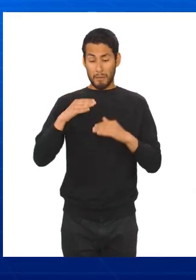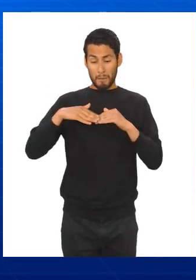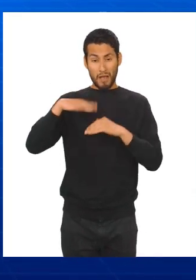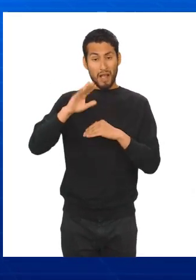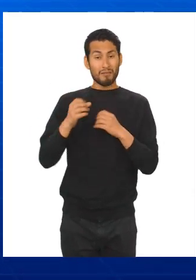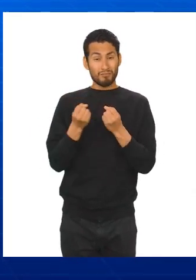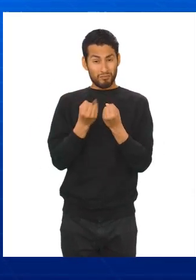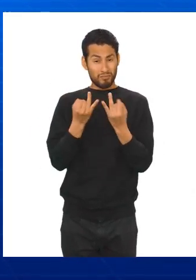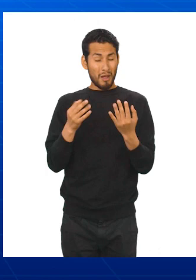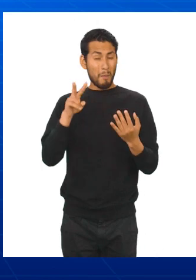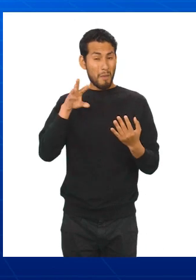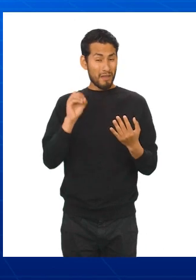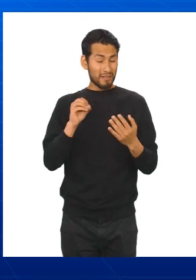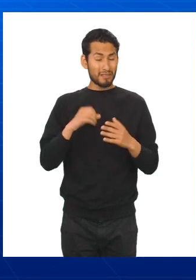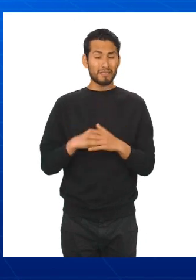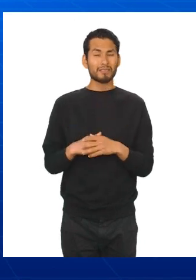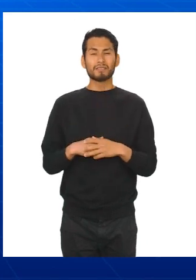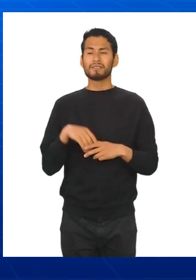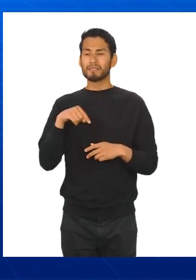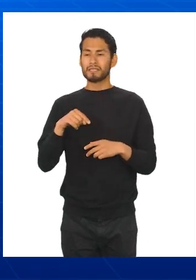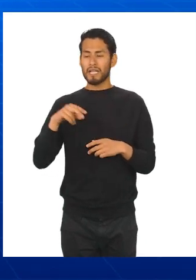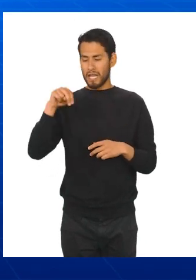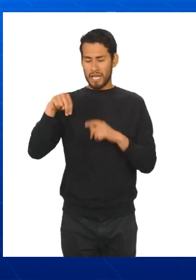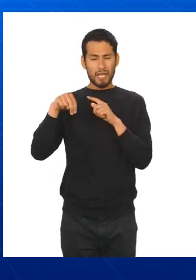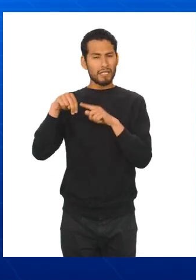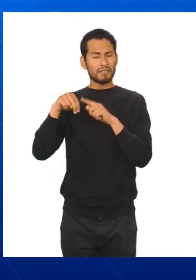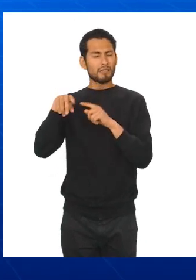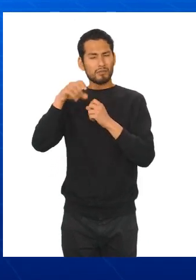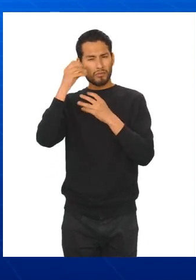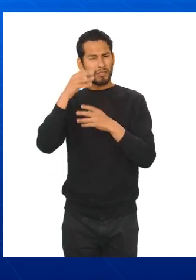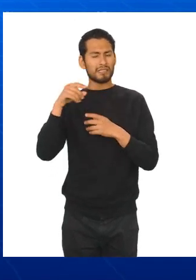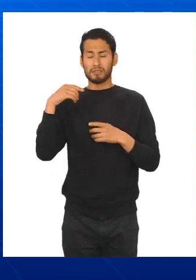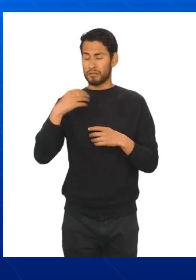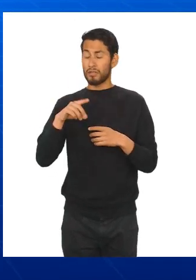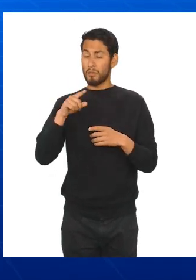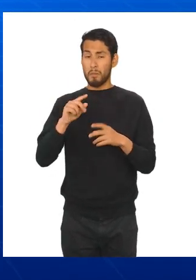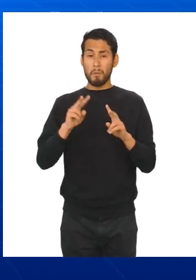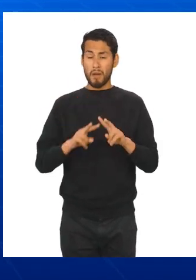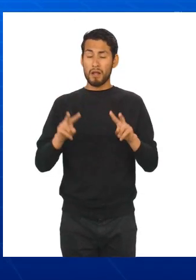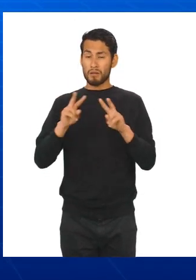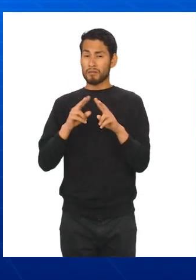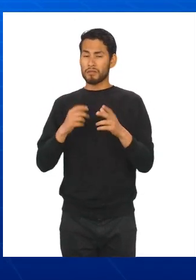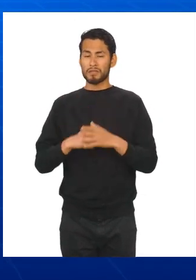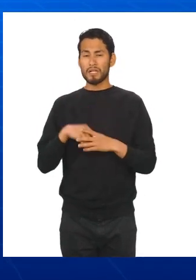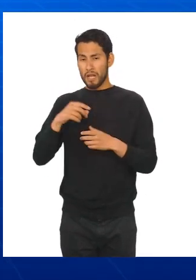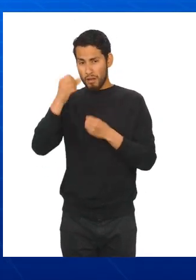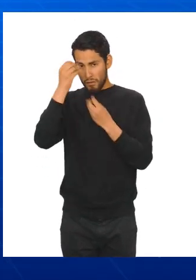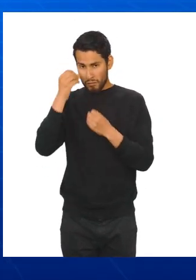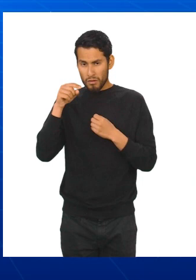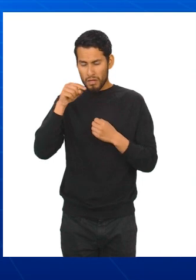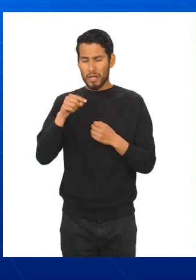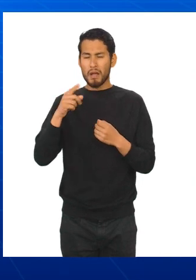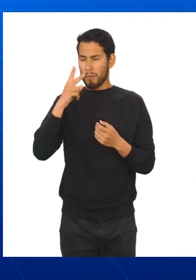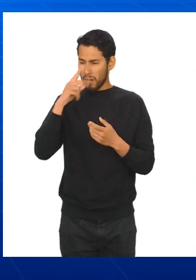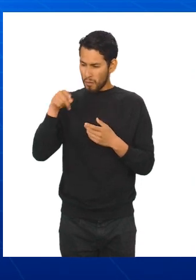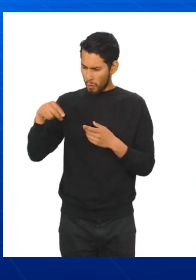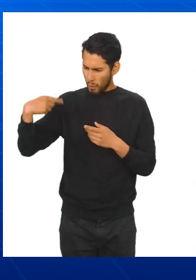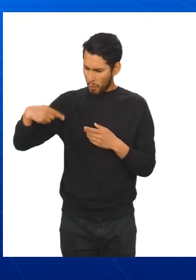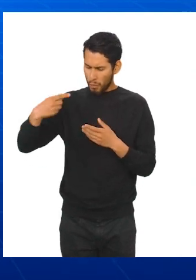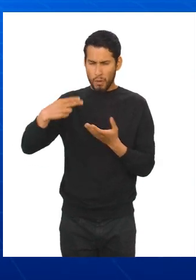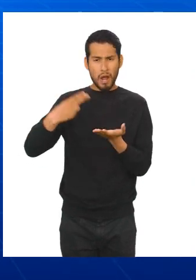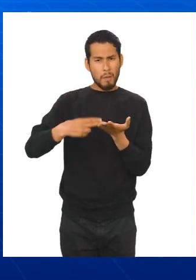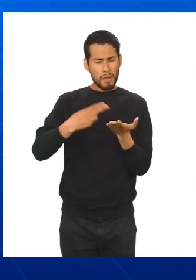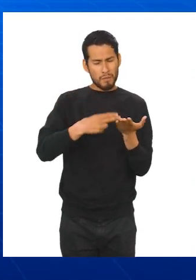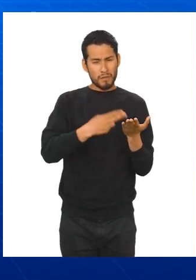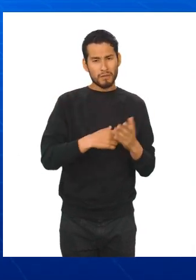más de 20 elementos, debe de verificarse que los datos N sean significativos, esto es, que la información sea